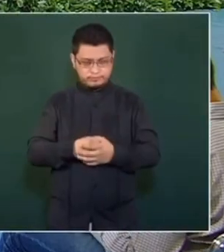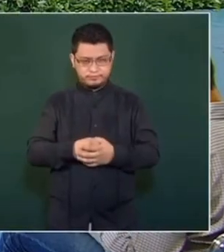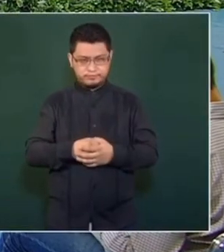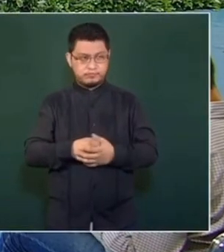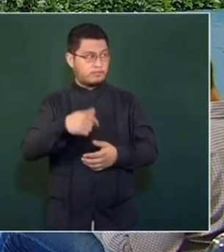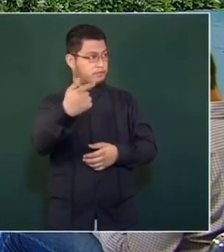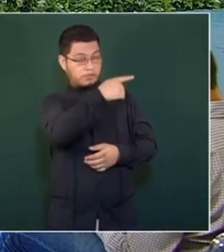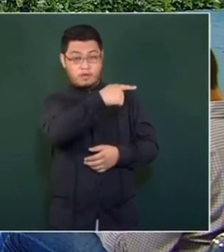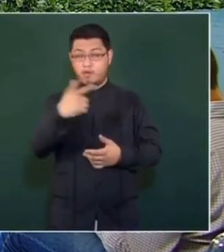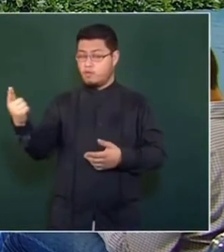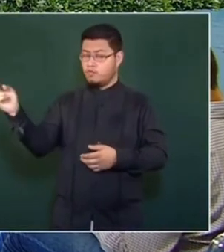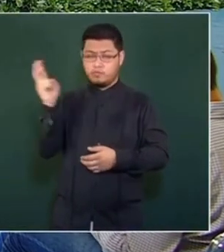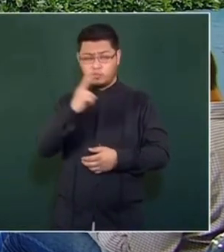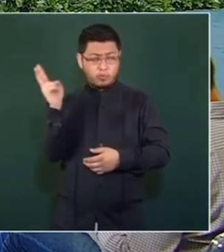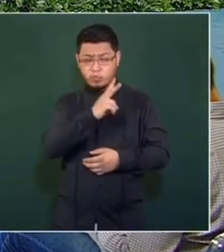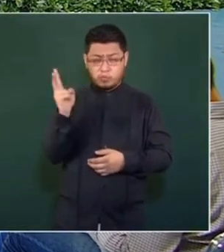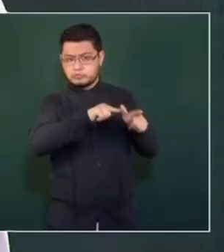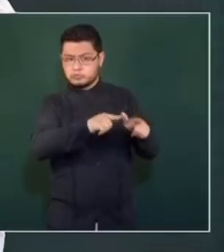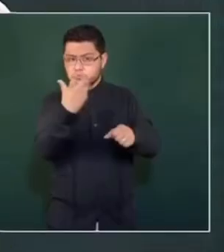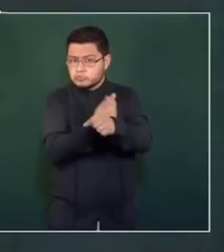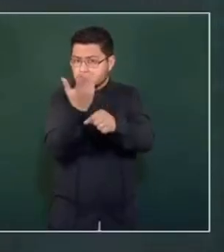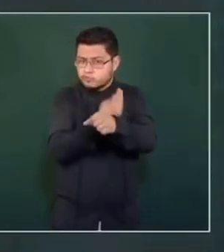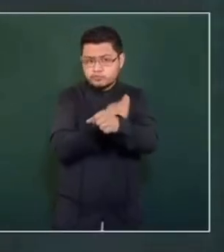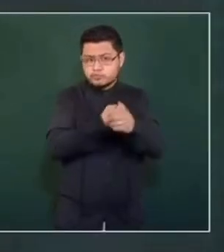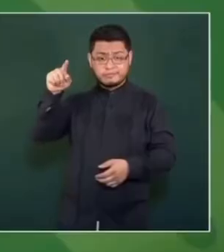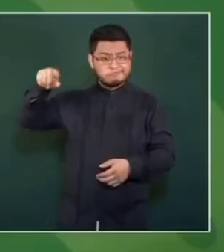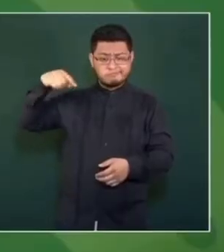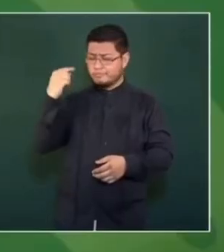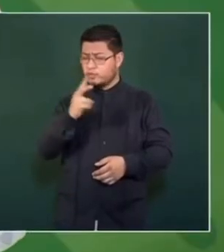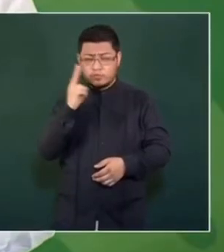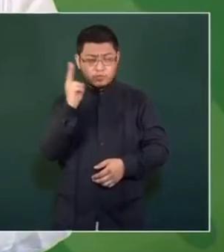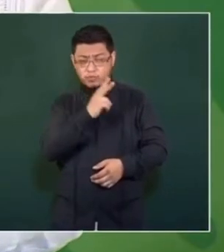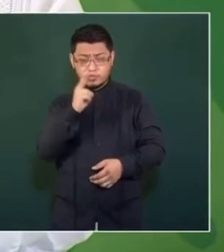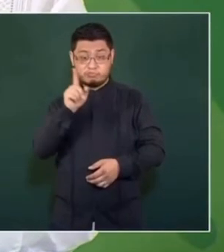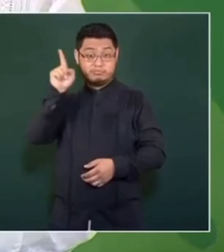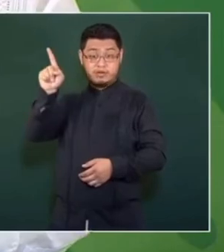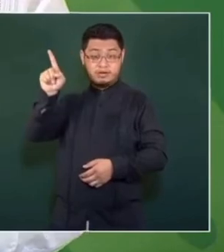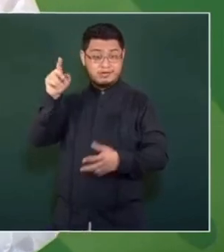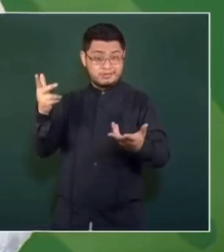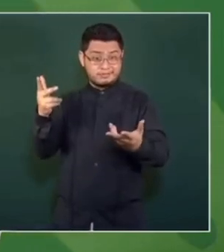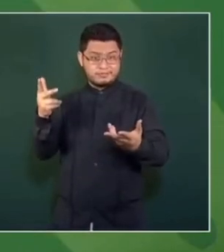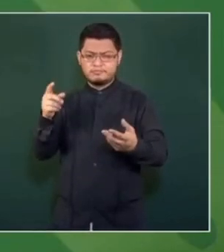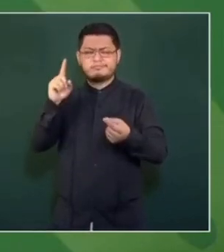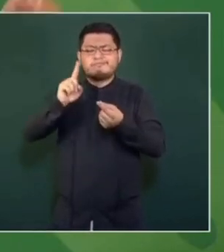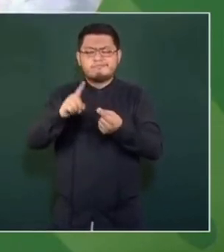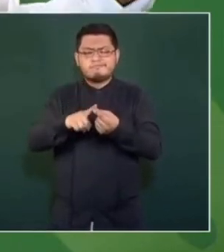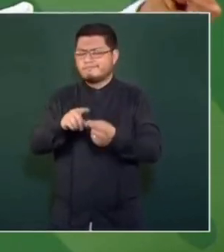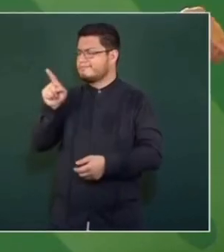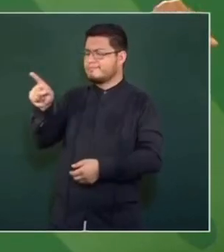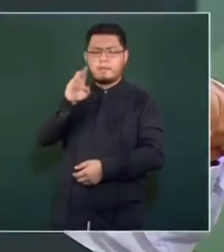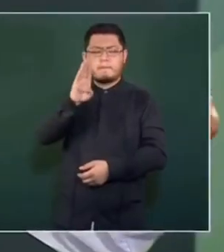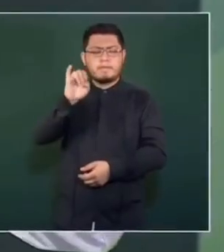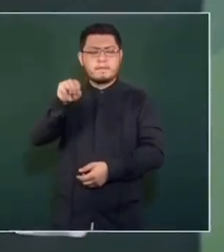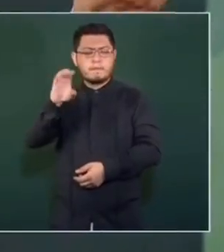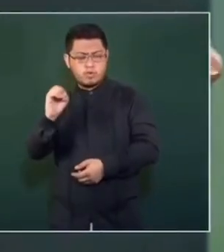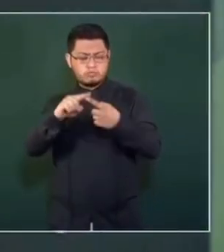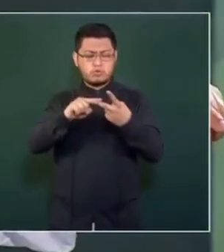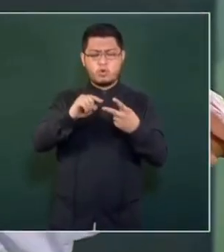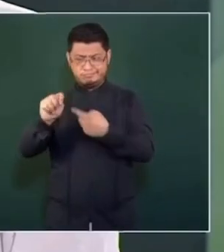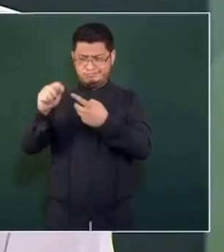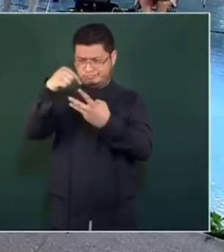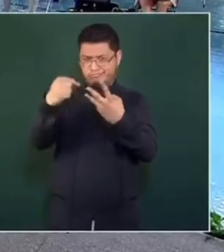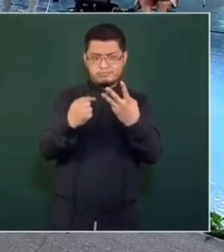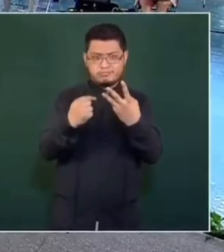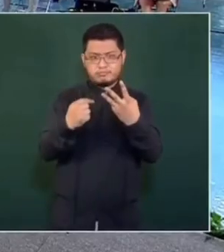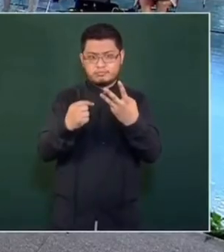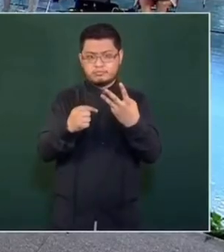ejemplo, ventiladores para generar energía eólica. Ese ventilador, ese generador, es de Bimbo, es de Oxo, es de Walmart.